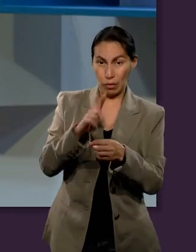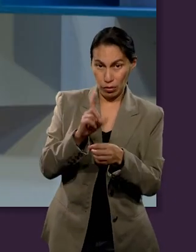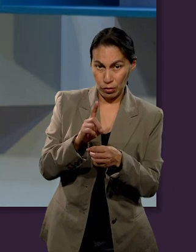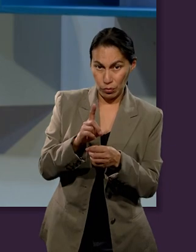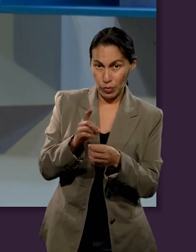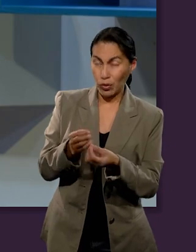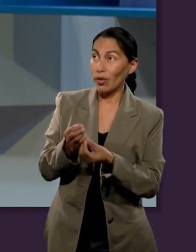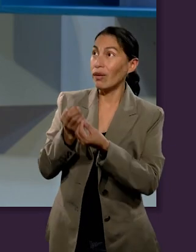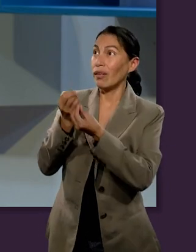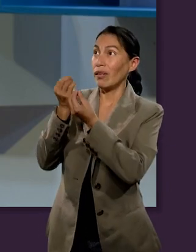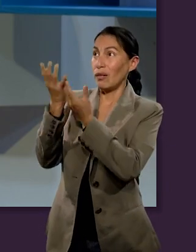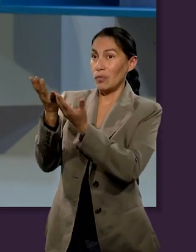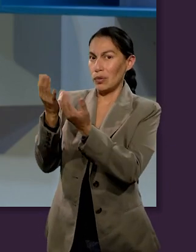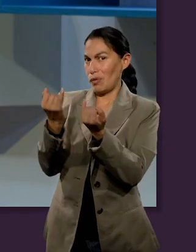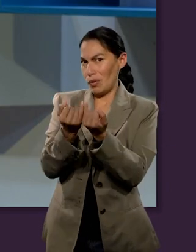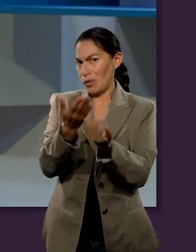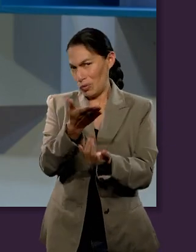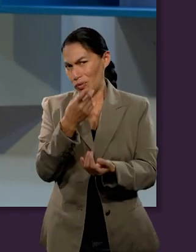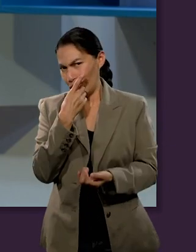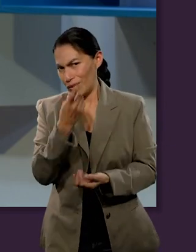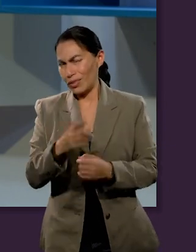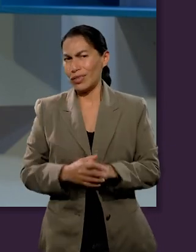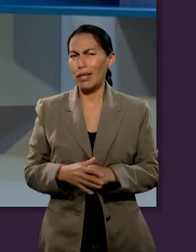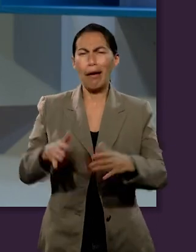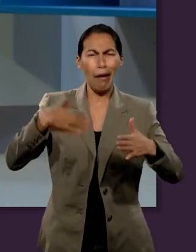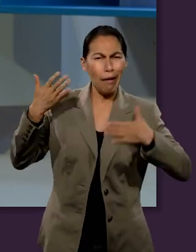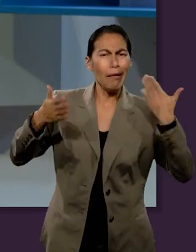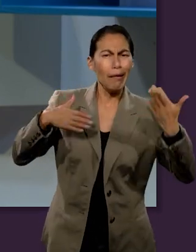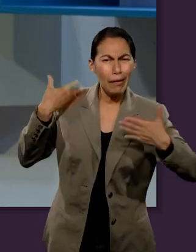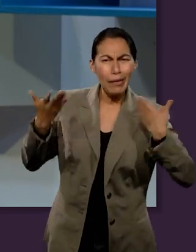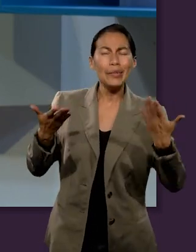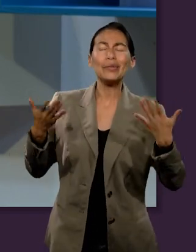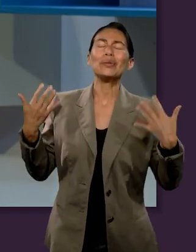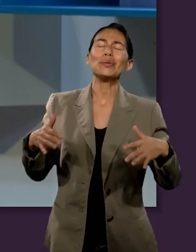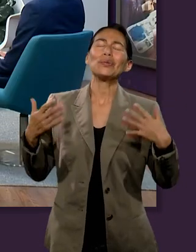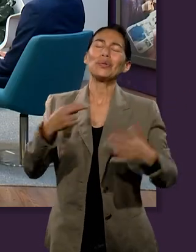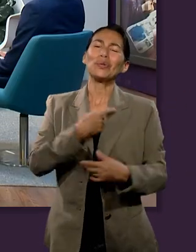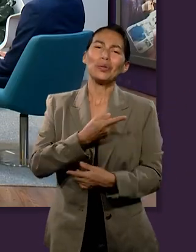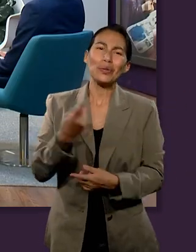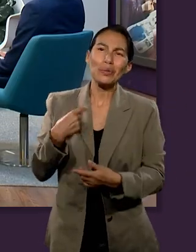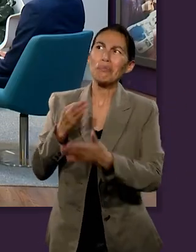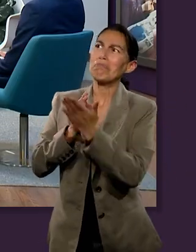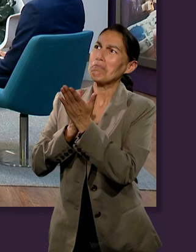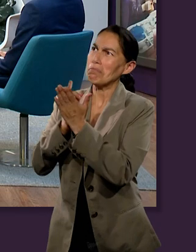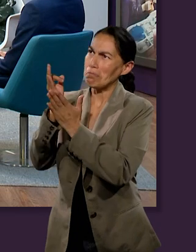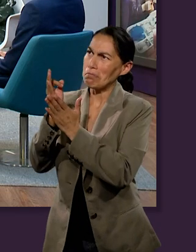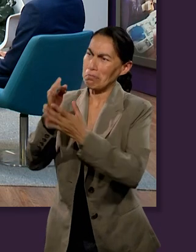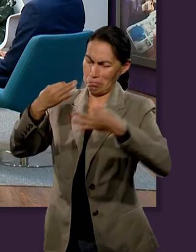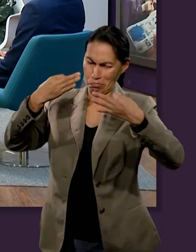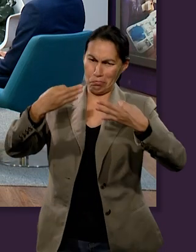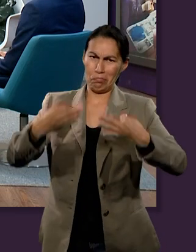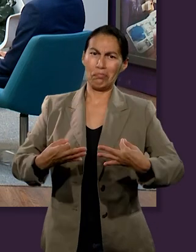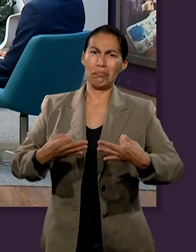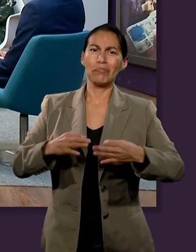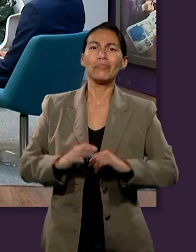entonces, cuando devolvemos este diezmo así, has mencionado ya latinadamente que debe ser con alegría, ¿somos honestos y fieles?